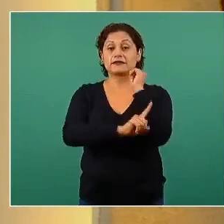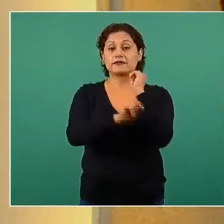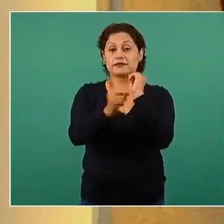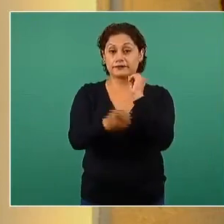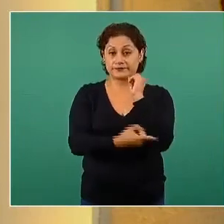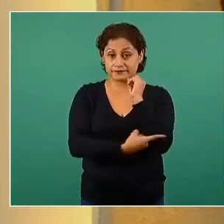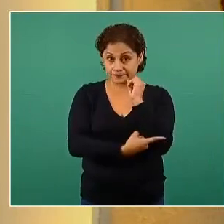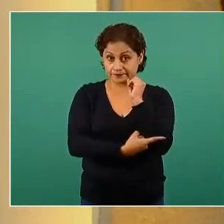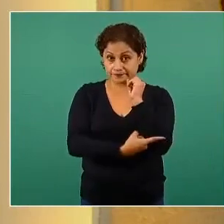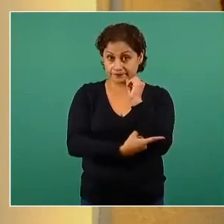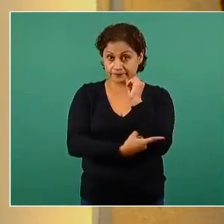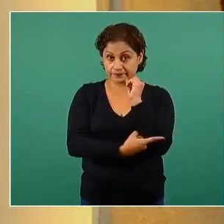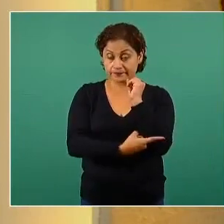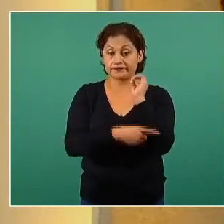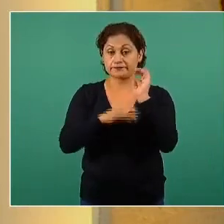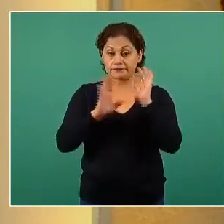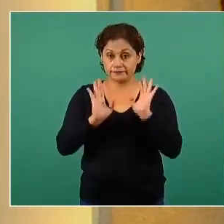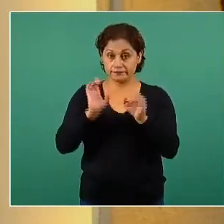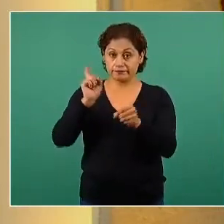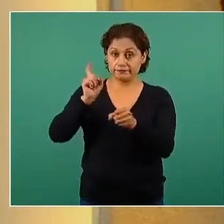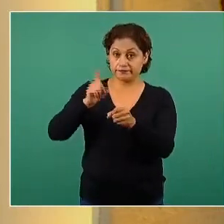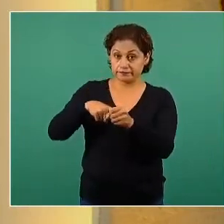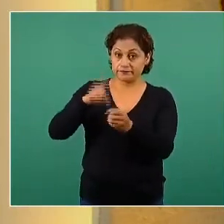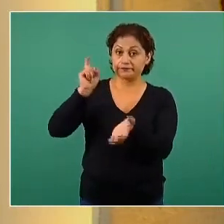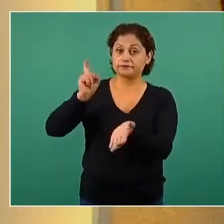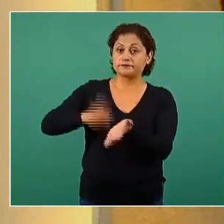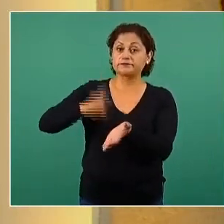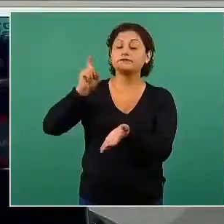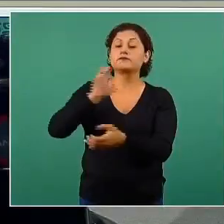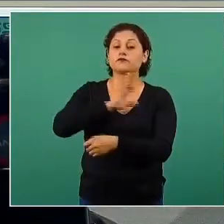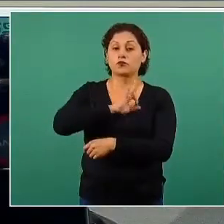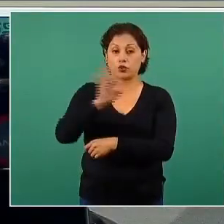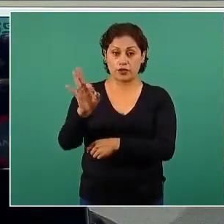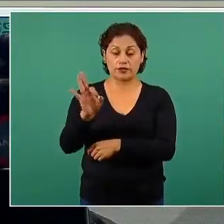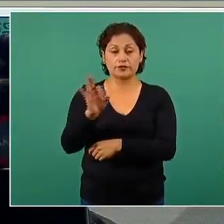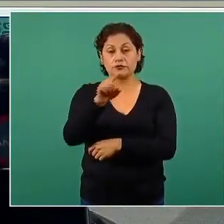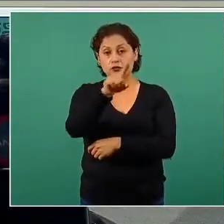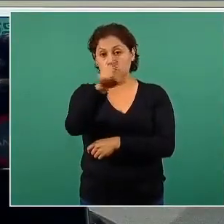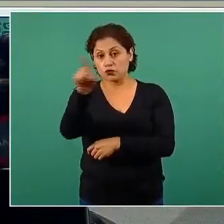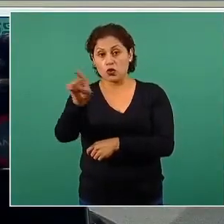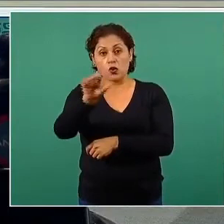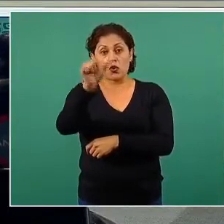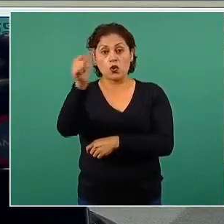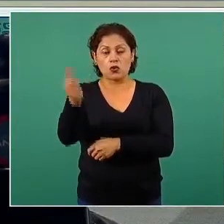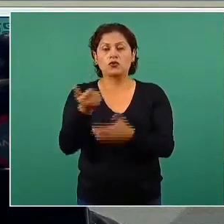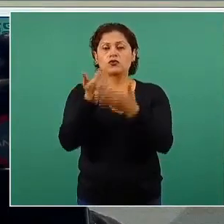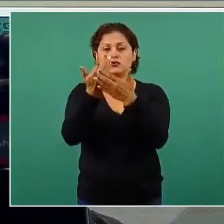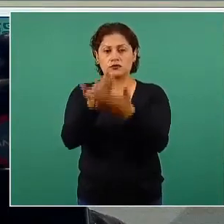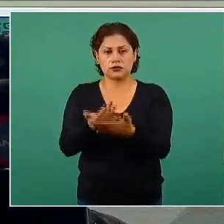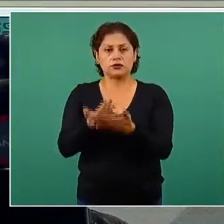Esperen su turno, debemos esperar nuestro turno, el orden y